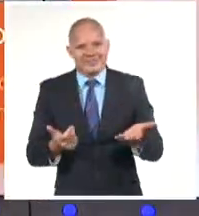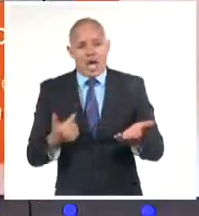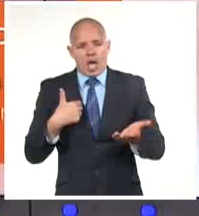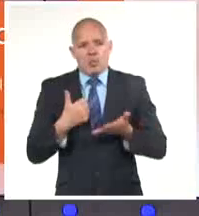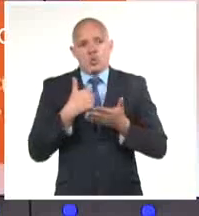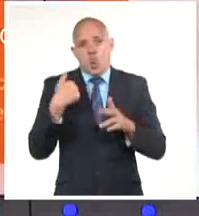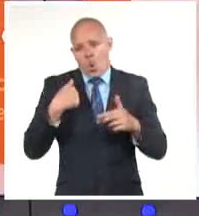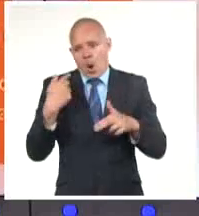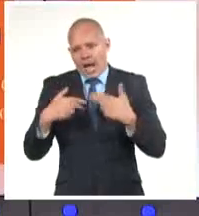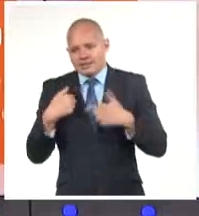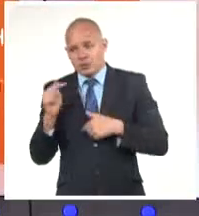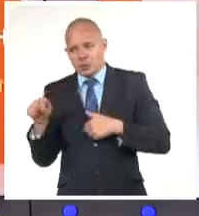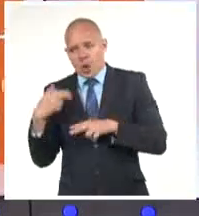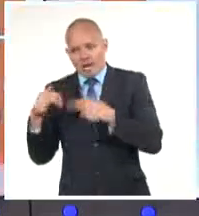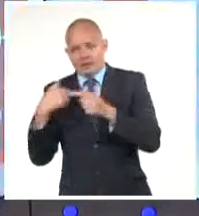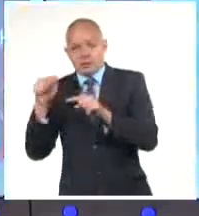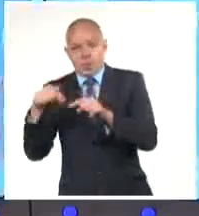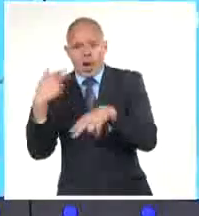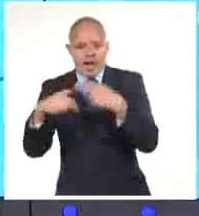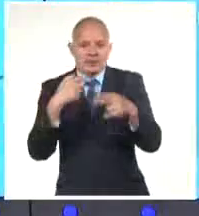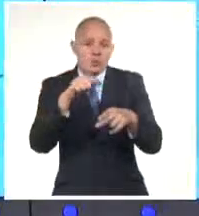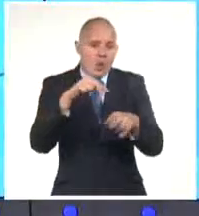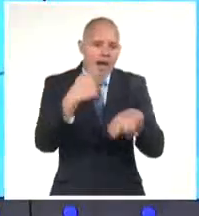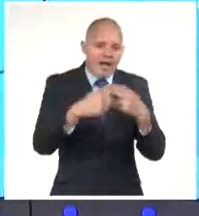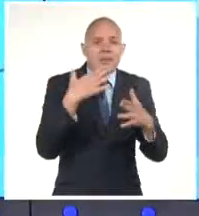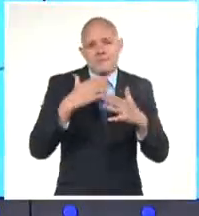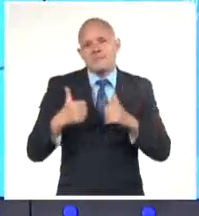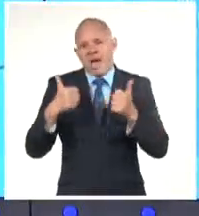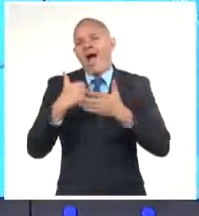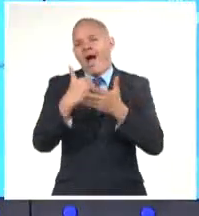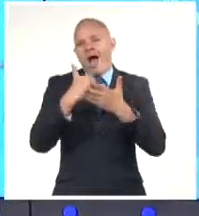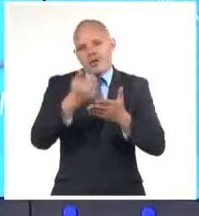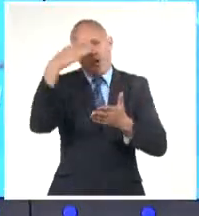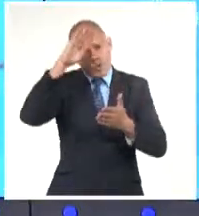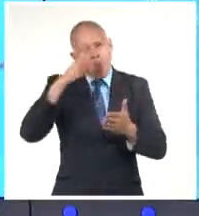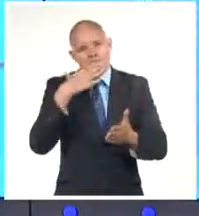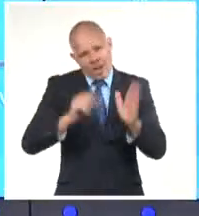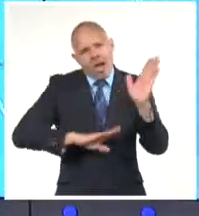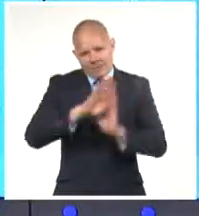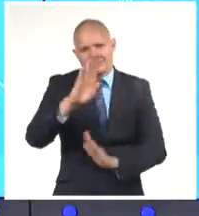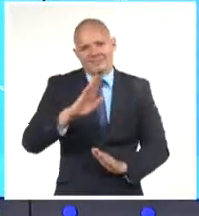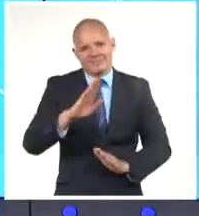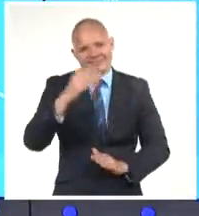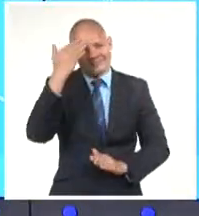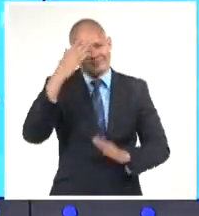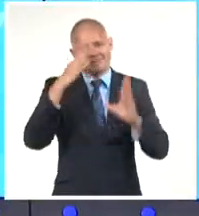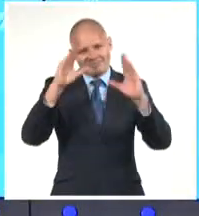bienestar, nuestra calidad de vida y también el progreso del país. Muy buenas noches para todos.